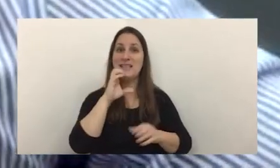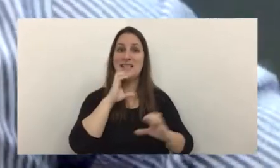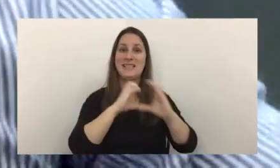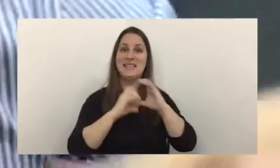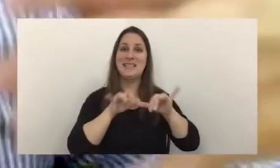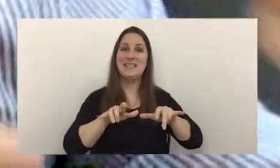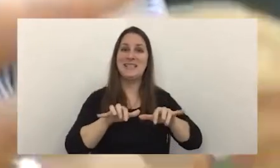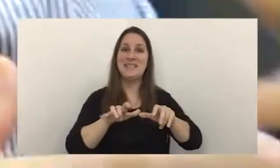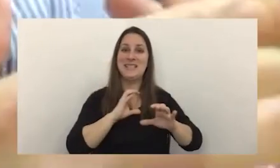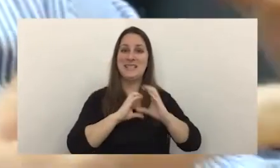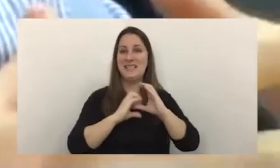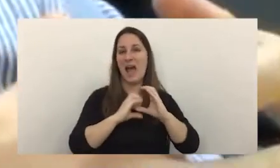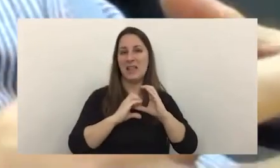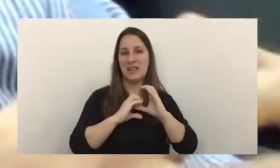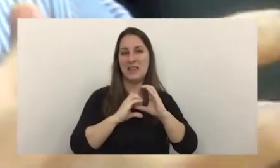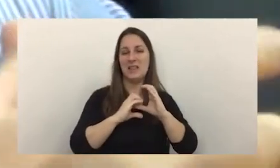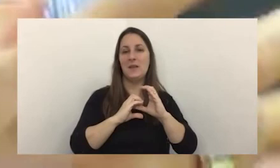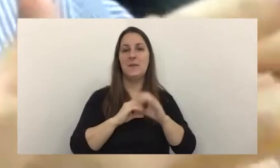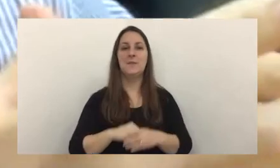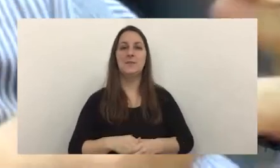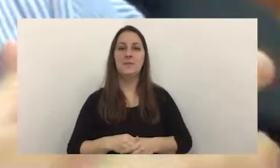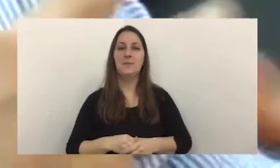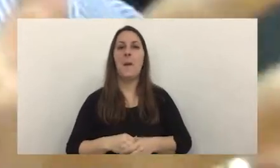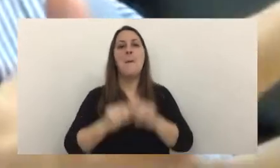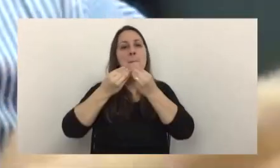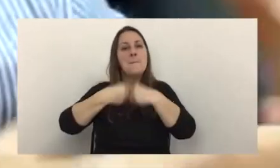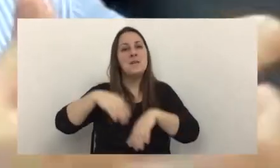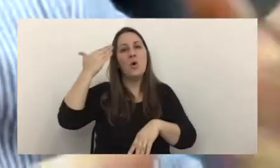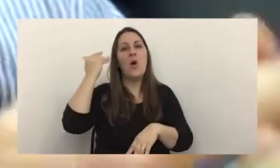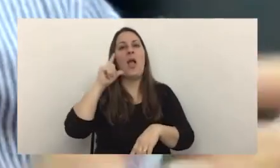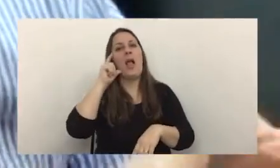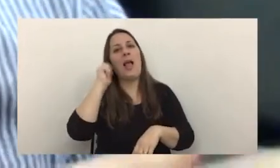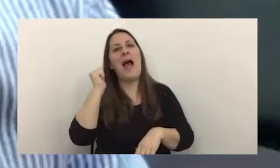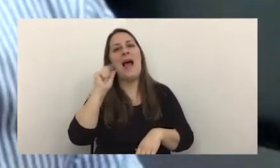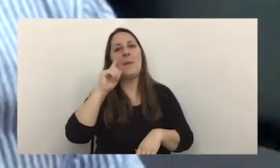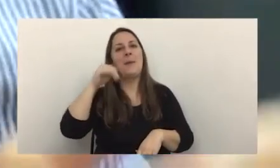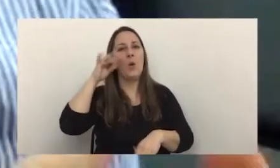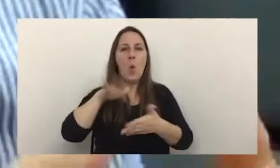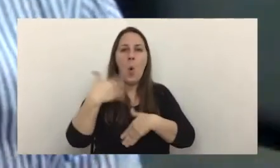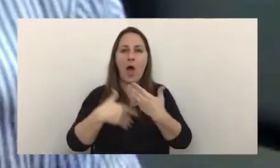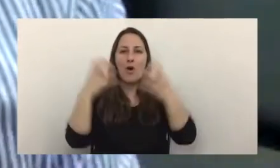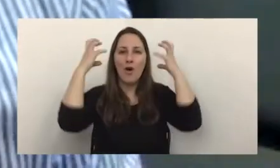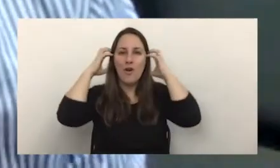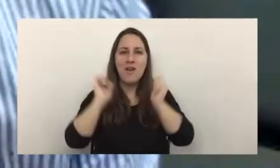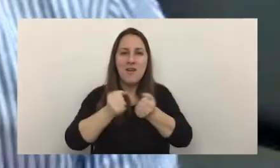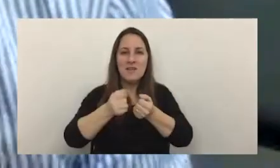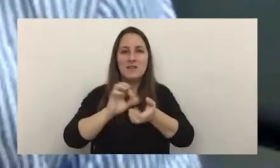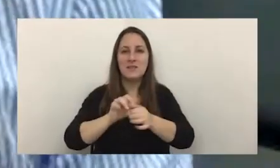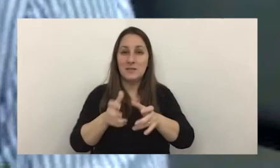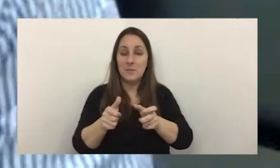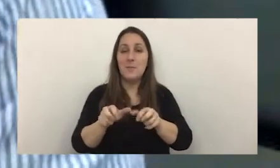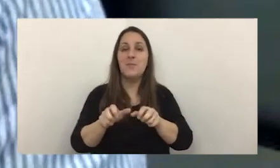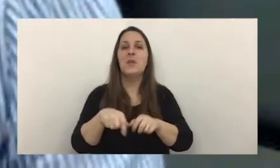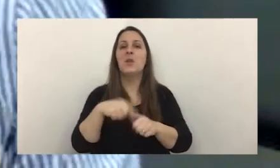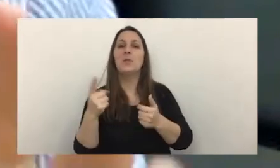que en origen inició con gaming para chicos jugadores de plataformas de juego y programadores y